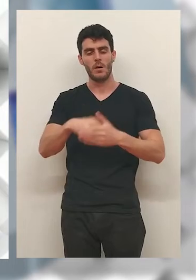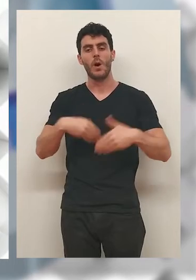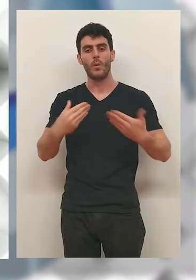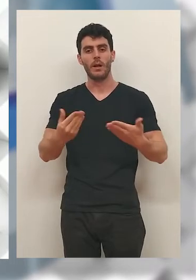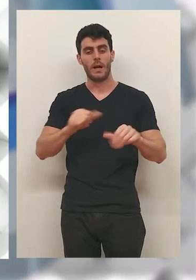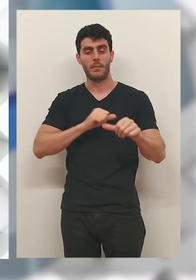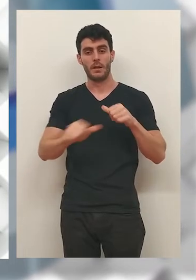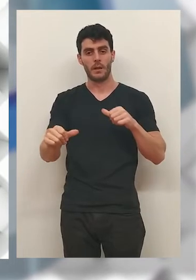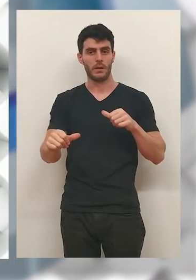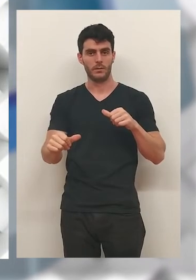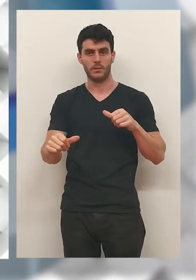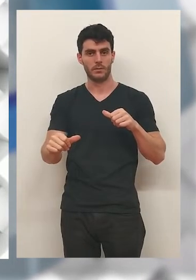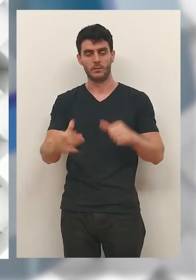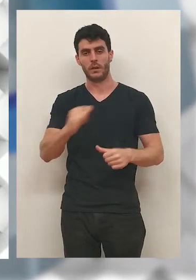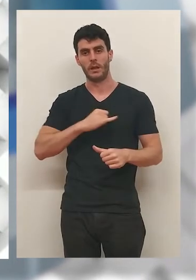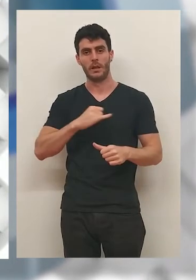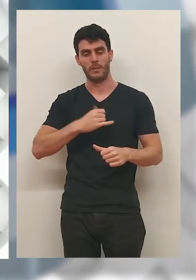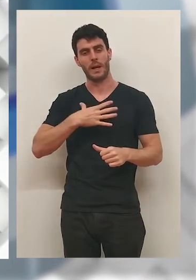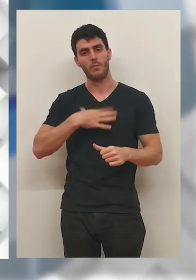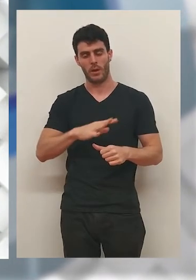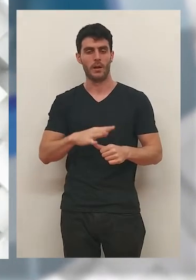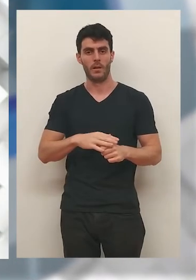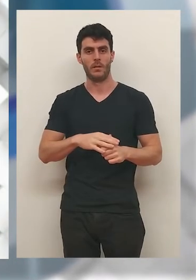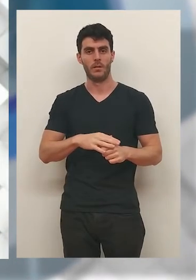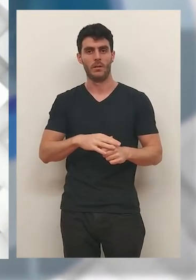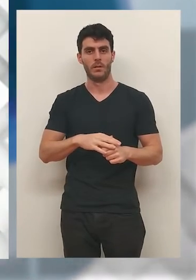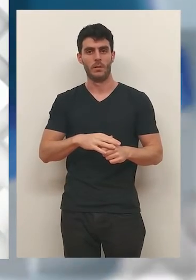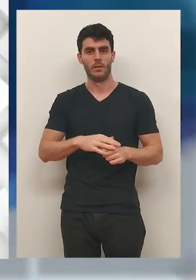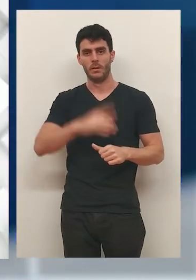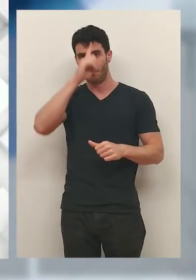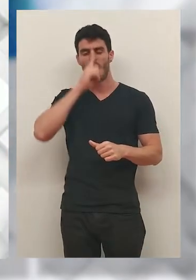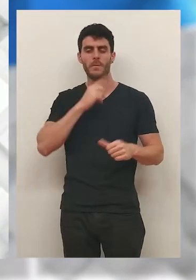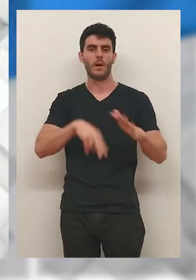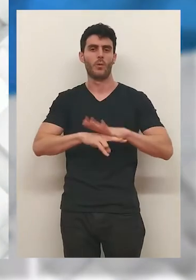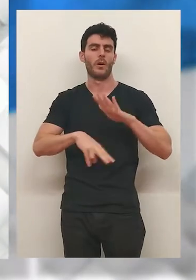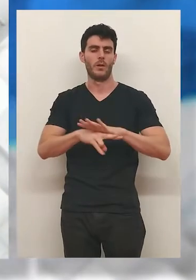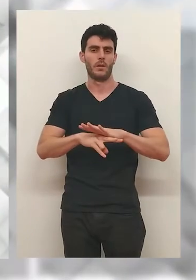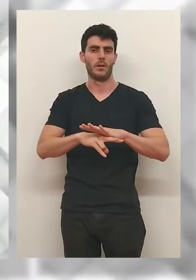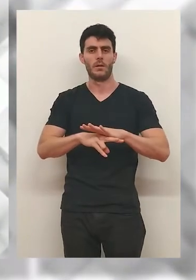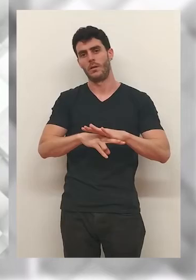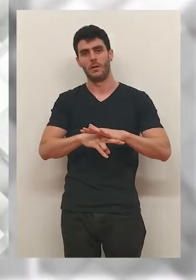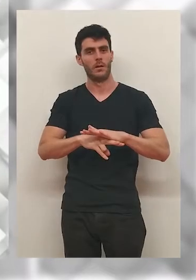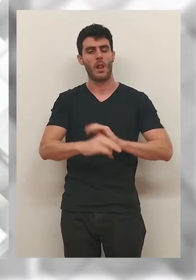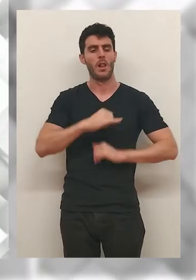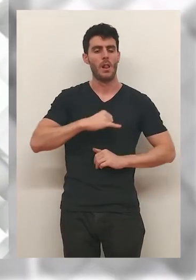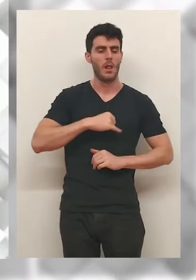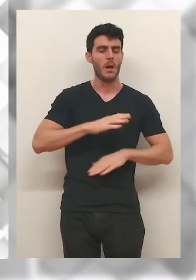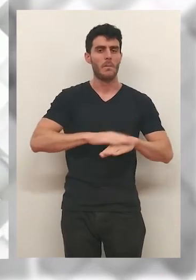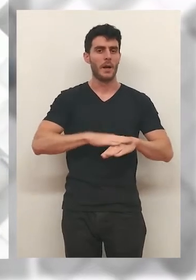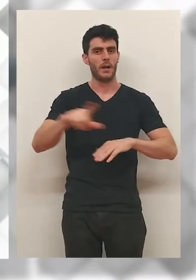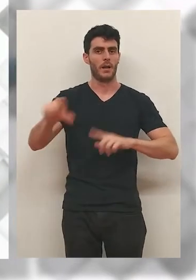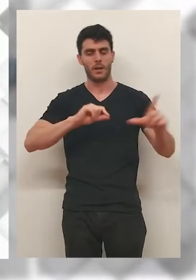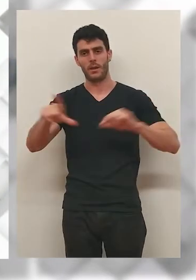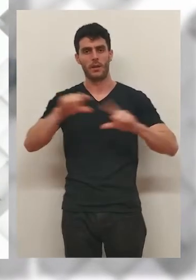tipo de equipo queremos ser y a partir de ahí poder identificar rápido los perfiles de los jugadores para